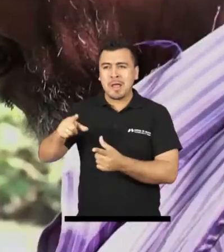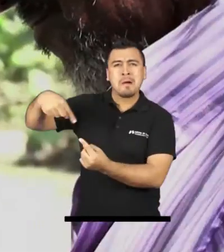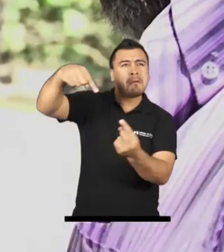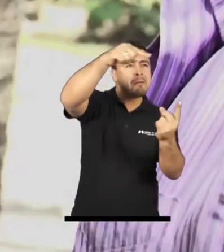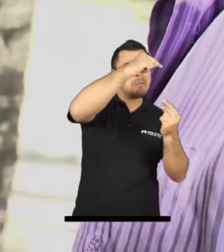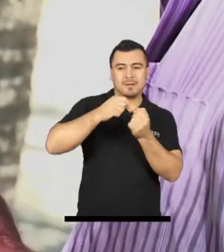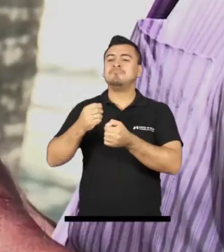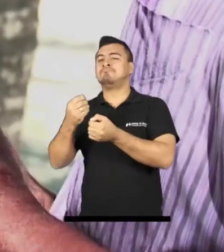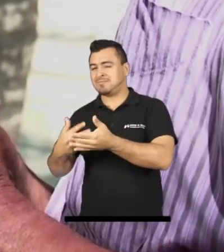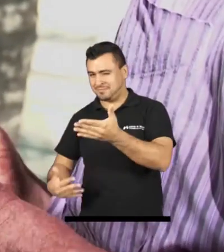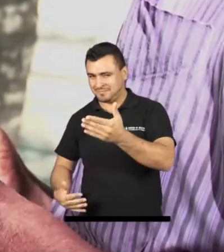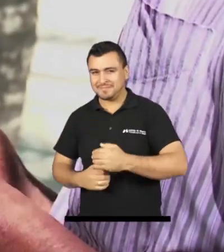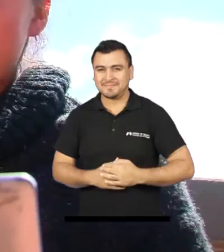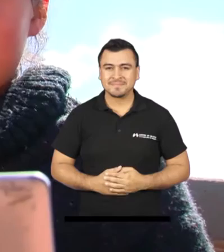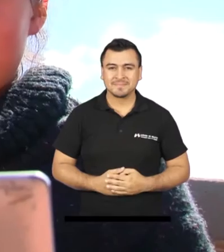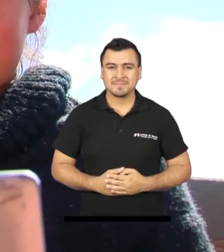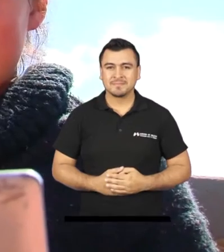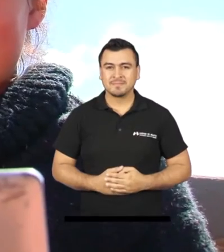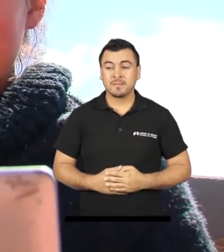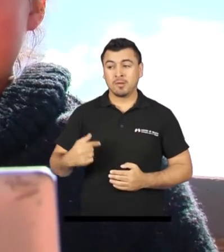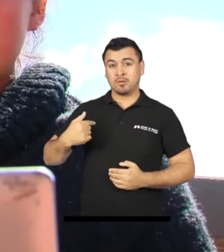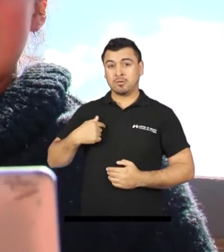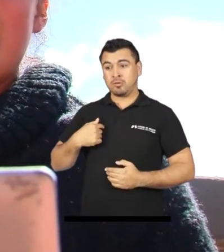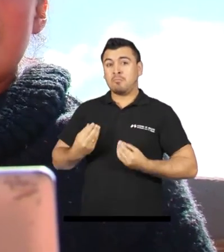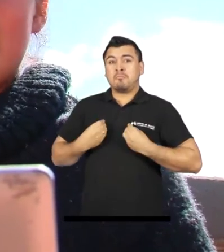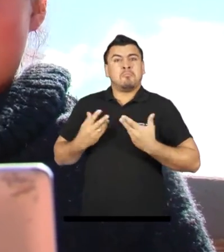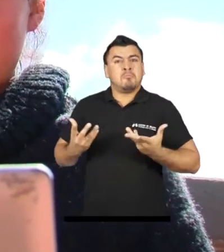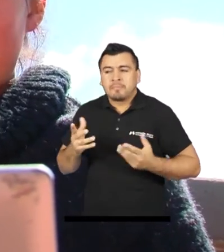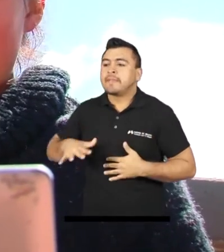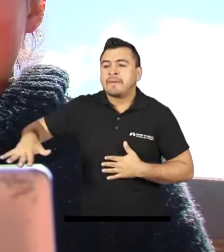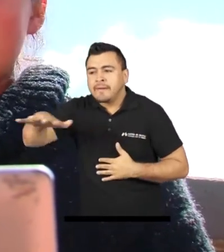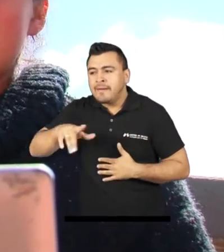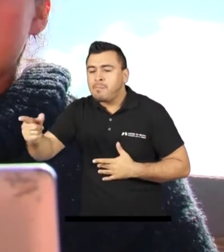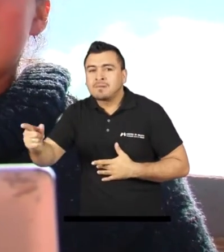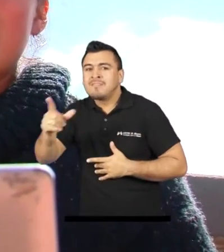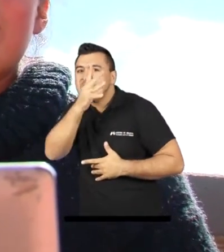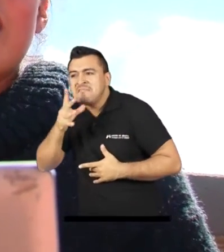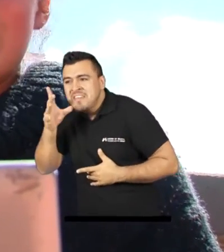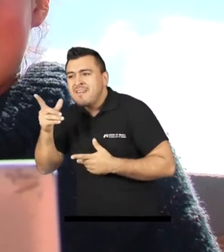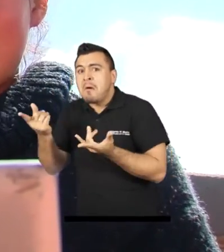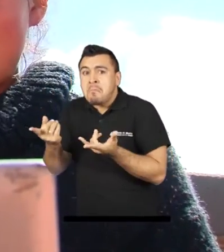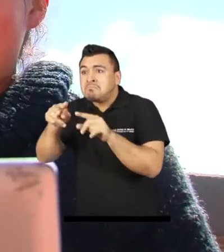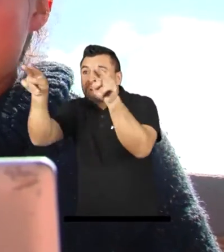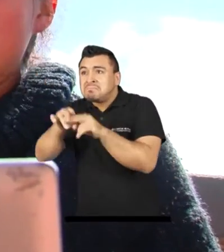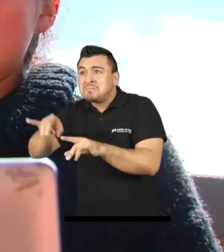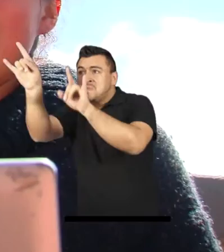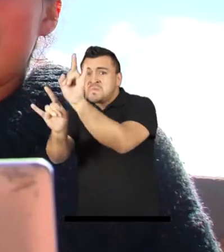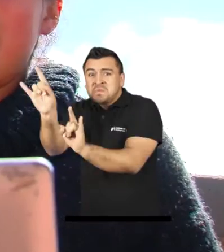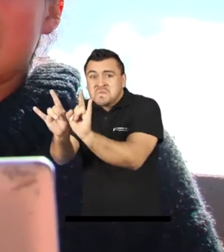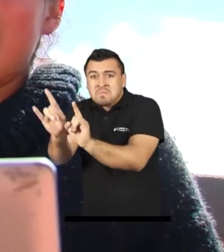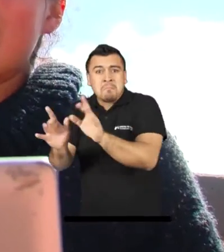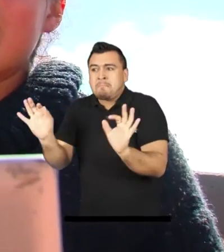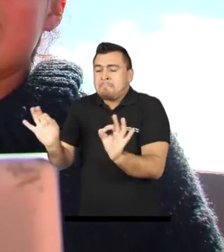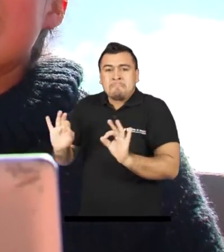turísticas, entre otros. Yo me beneficio pues ya que yo vivo en una vereda, entonces pues allá no hay redes inalámbricas ni